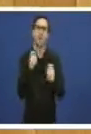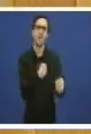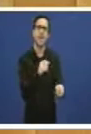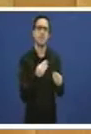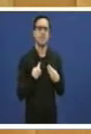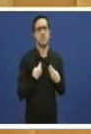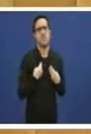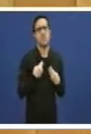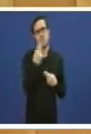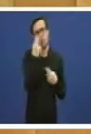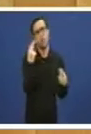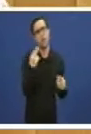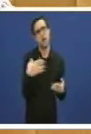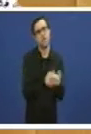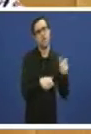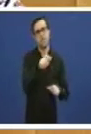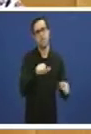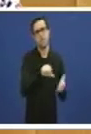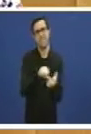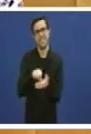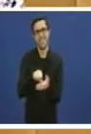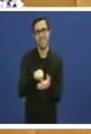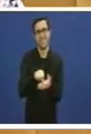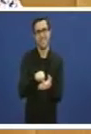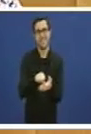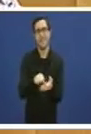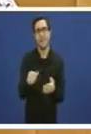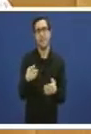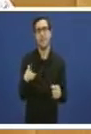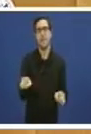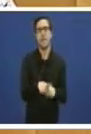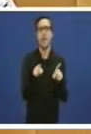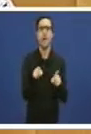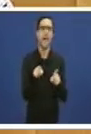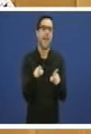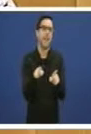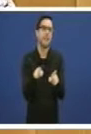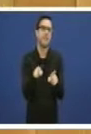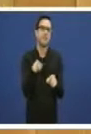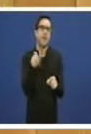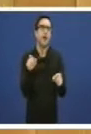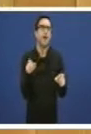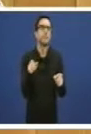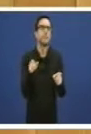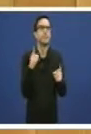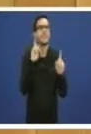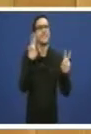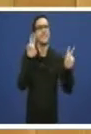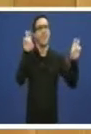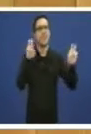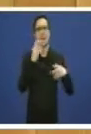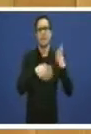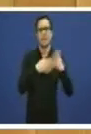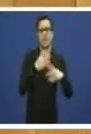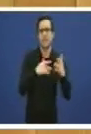que deve estar sin limitacións ás persoas residentes, independentemente tamén de cuestións administrativas de catalogación ou de